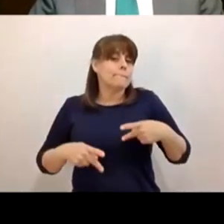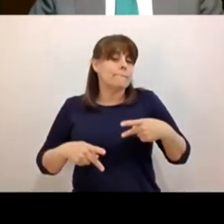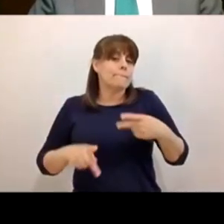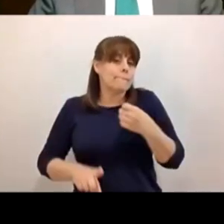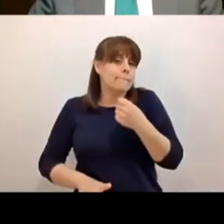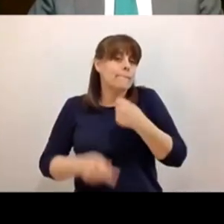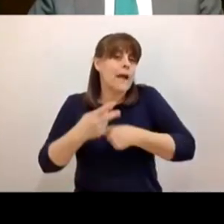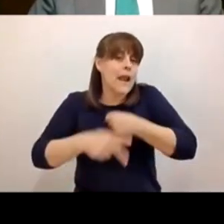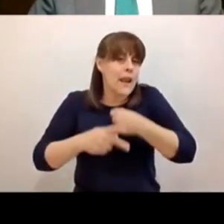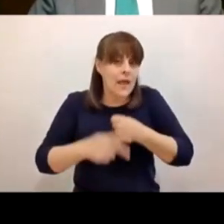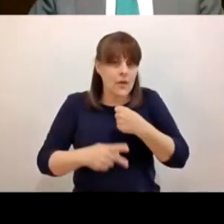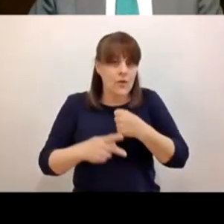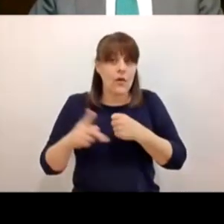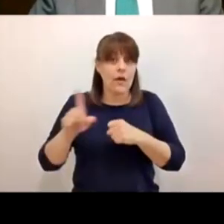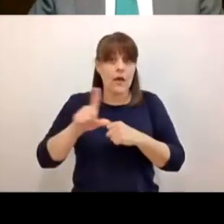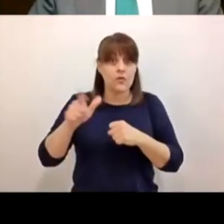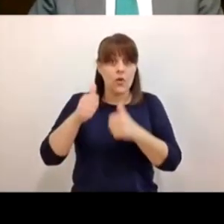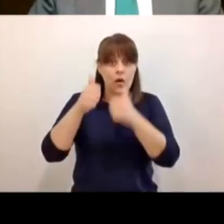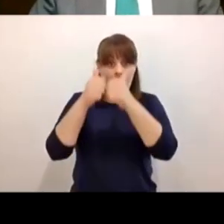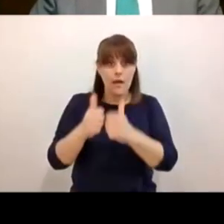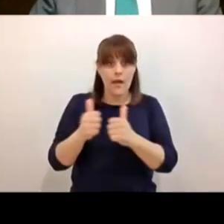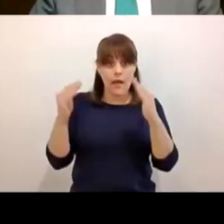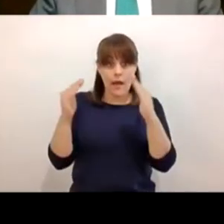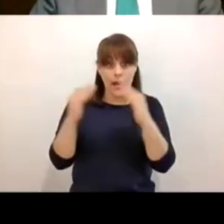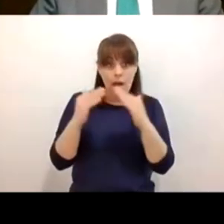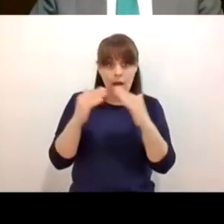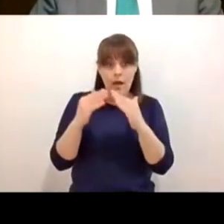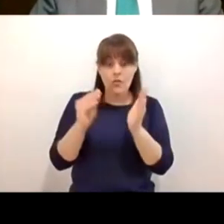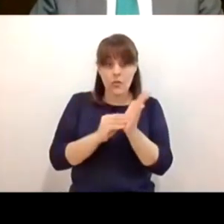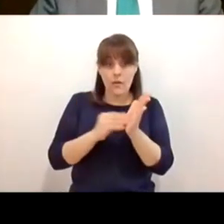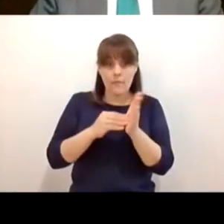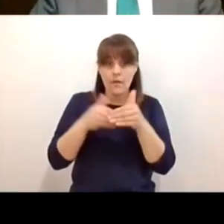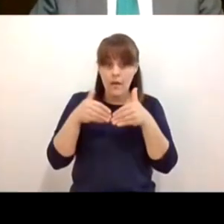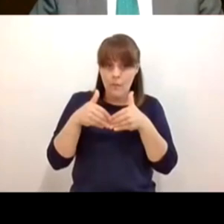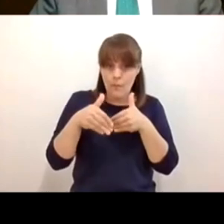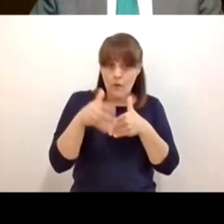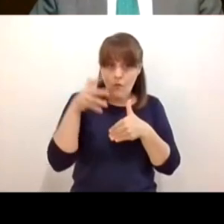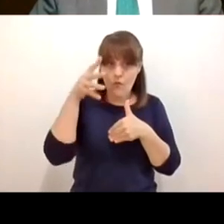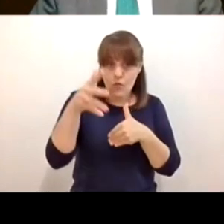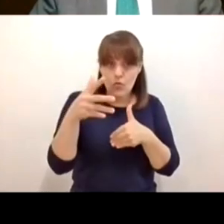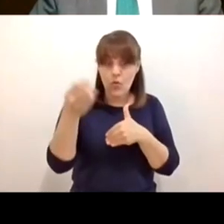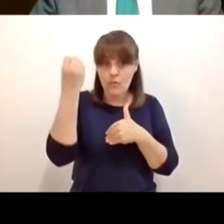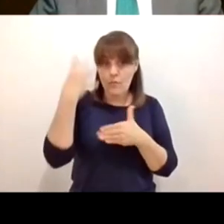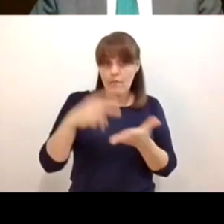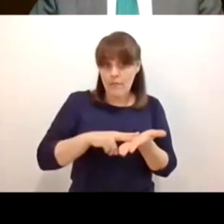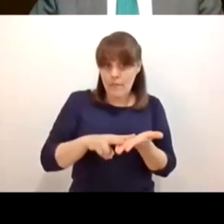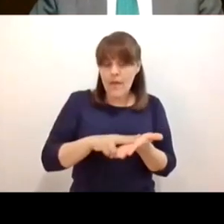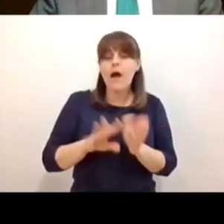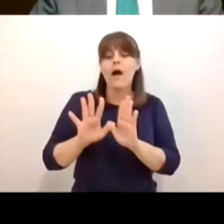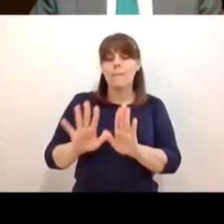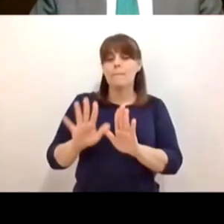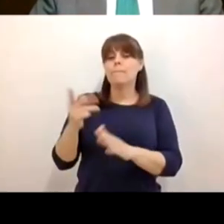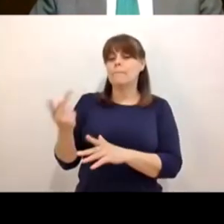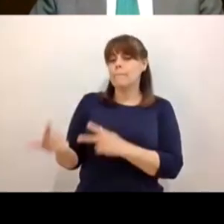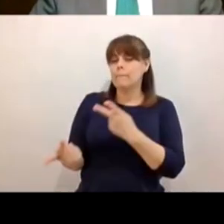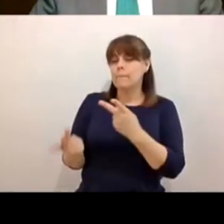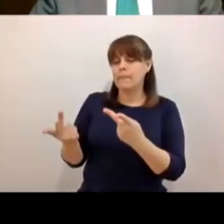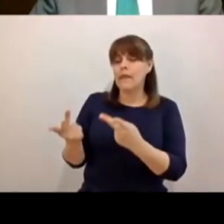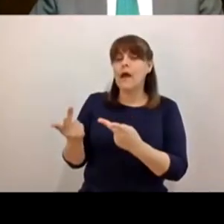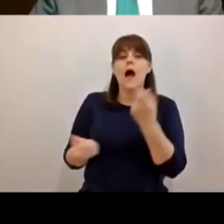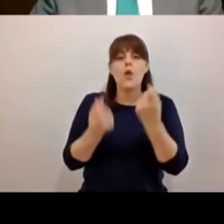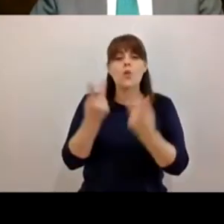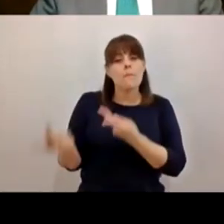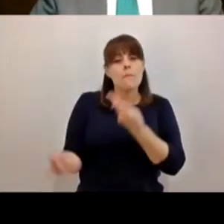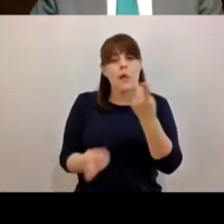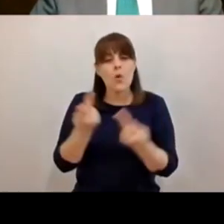casas hasta que el semáforo sea verde solamente una aclaración secretario aquí hay preguntas que